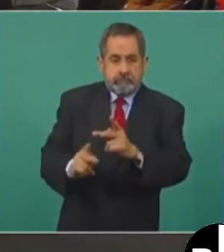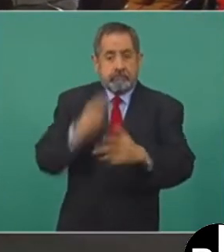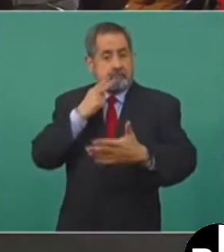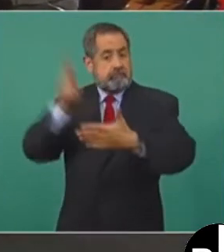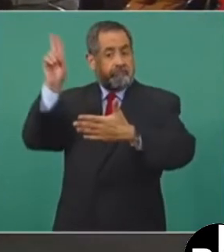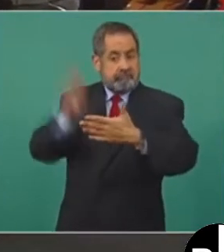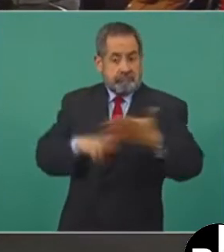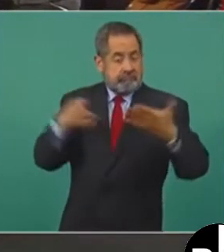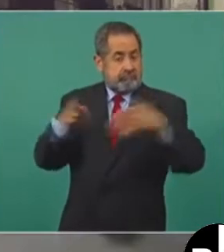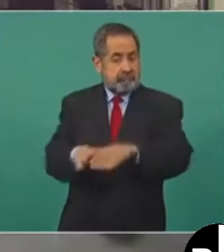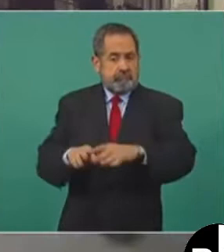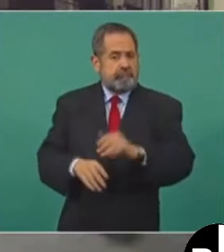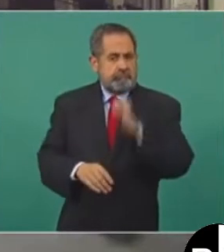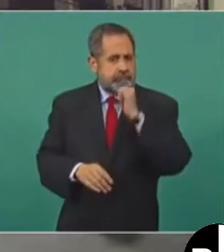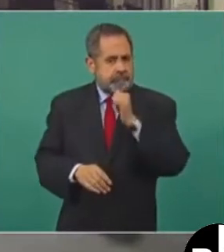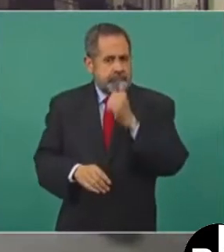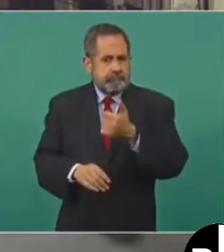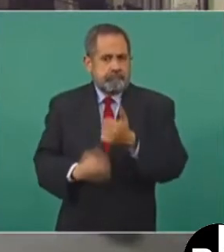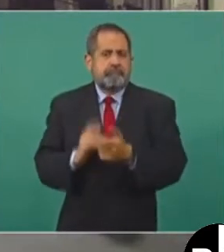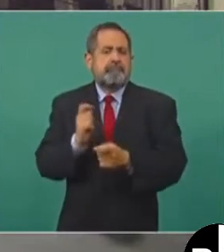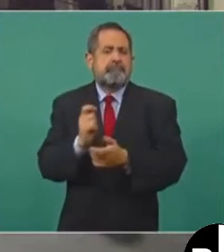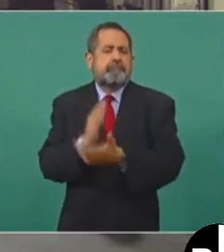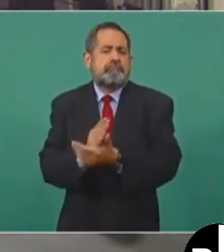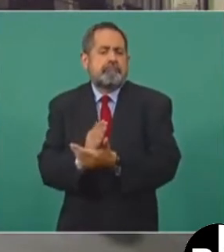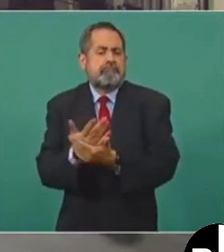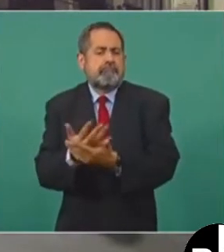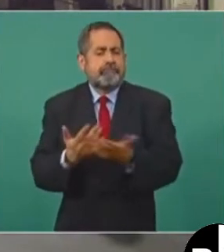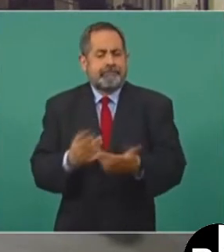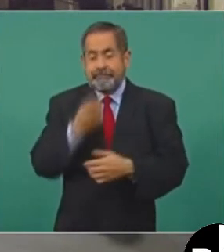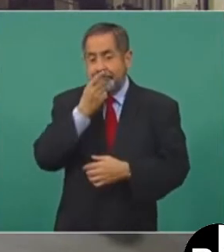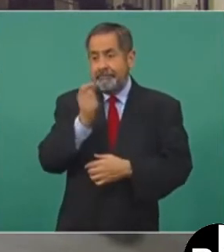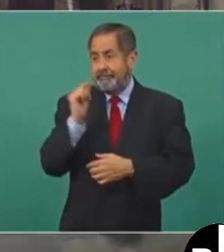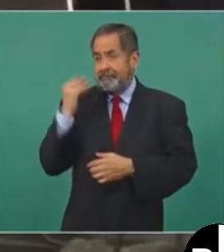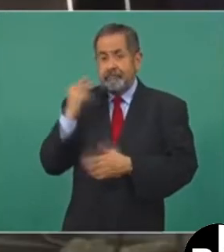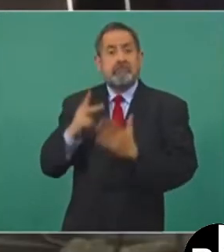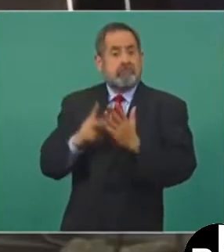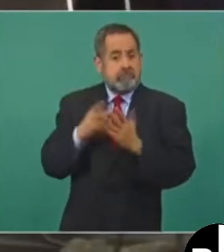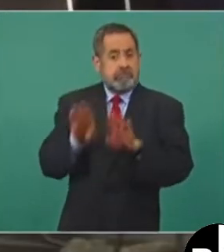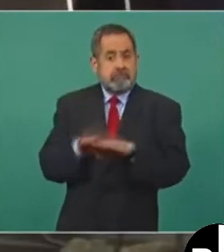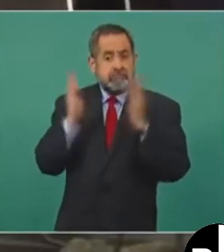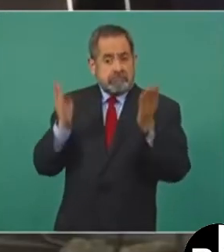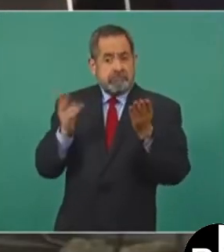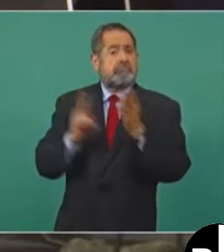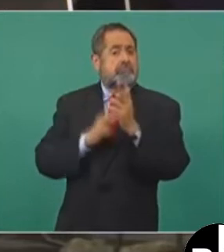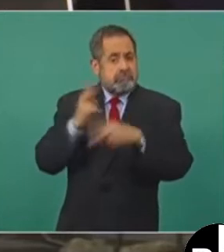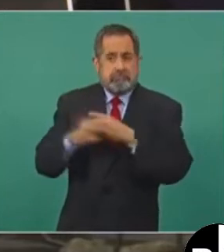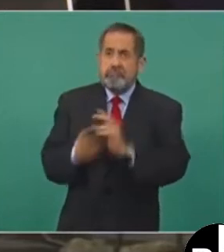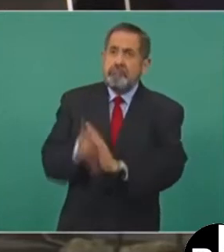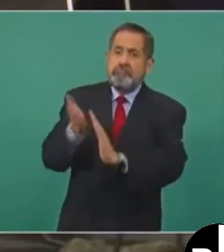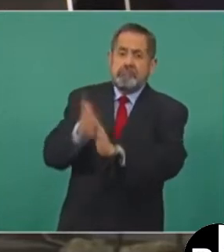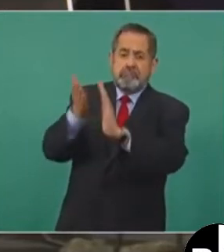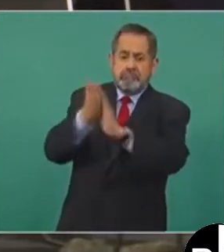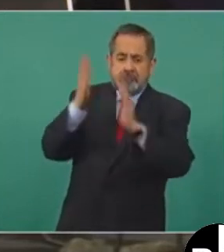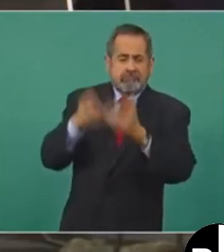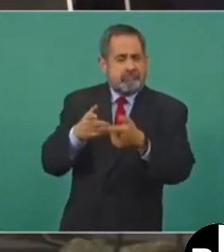manera oficial y total. De hecho, residentes refieren que hace unos días nuevamente se volvió a retomar la obra